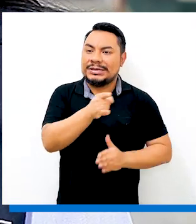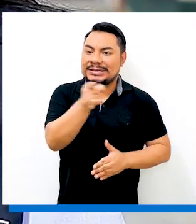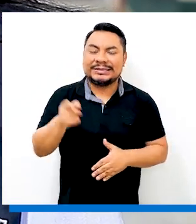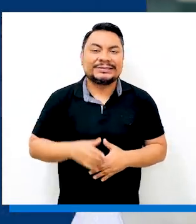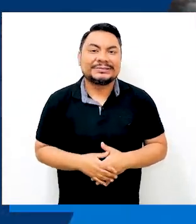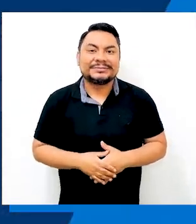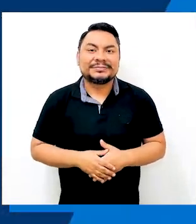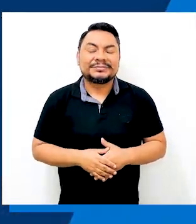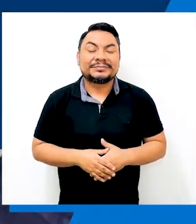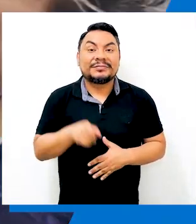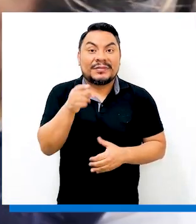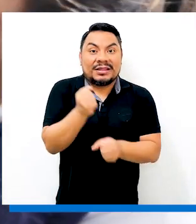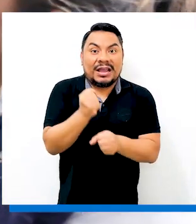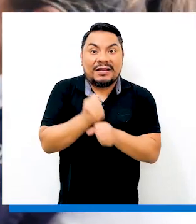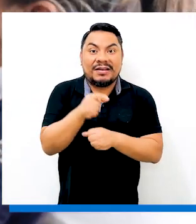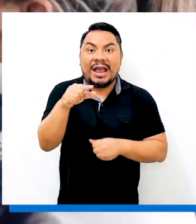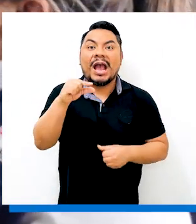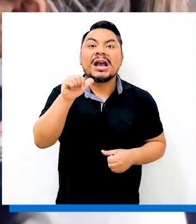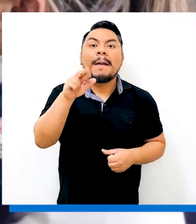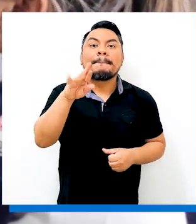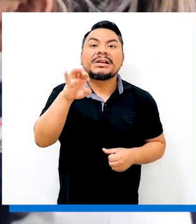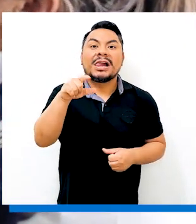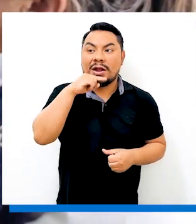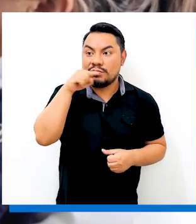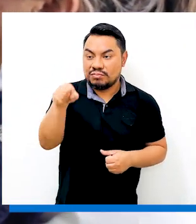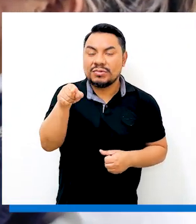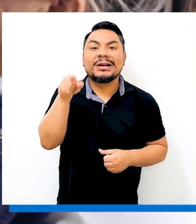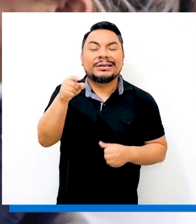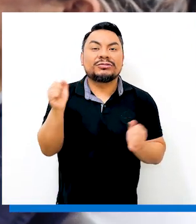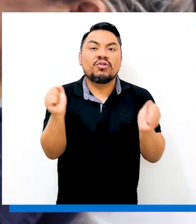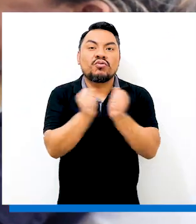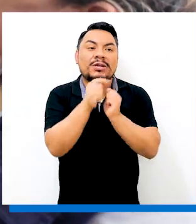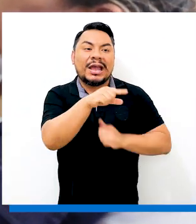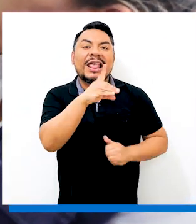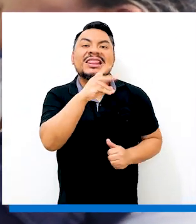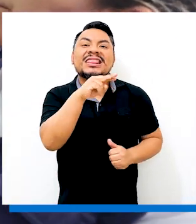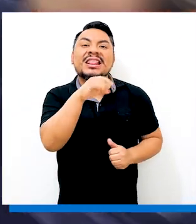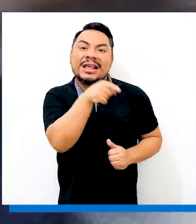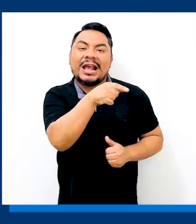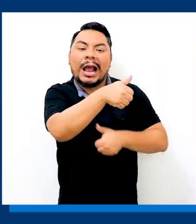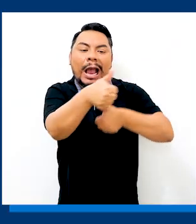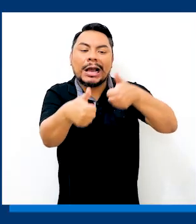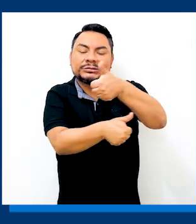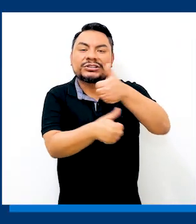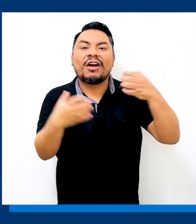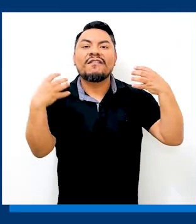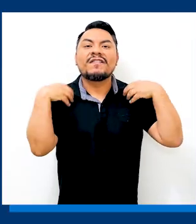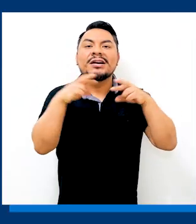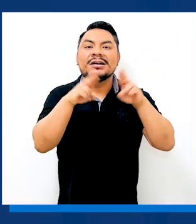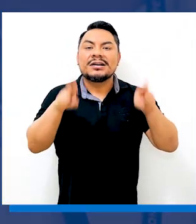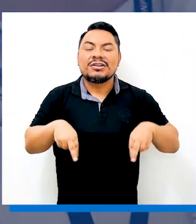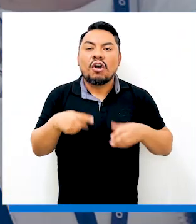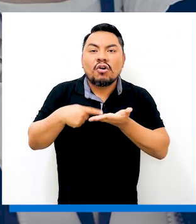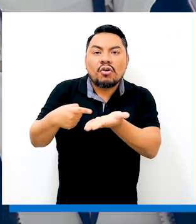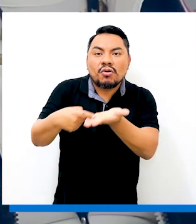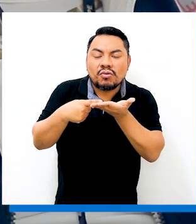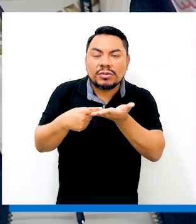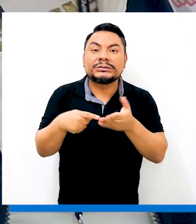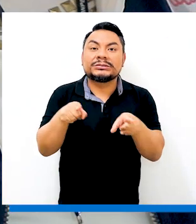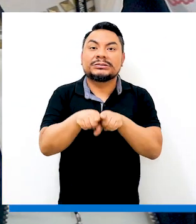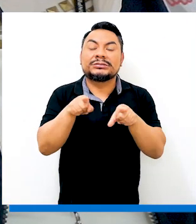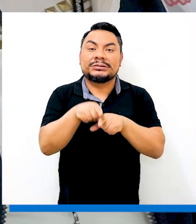estudiantes El trabajo de Gabriela se complementa con la de Dina Pachacama la asistente de la Oficina Regional de